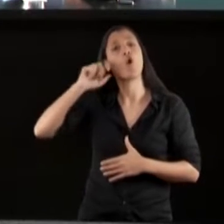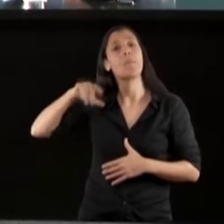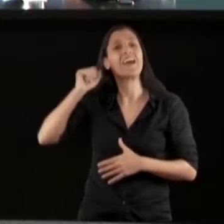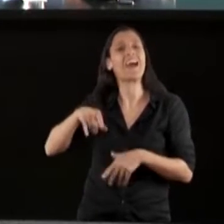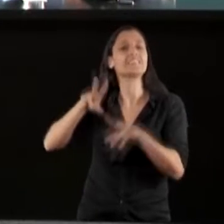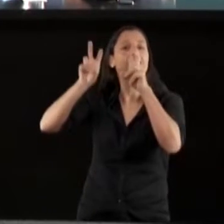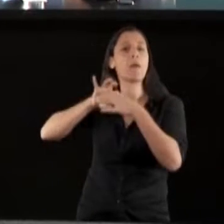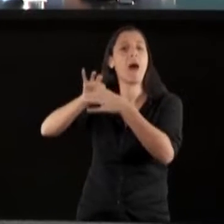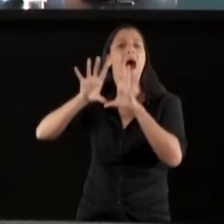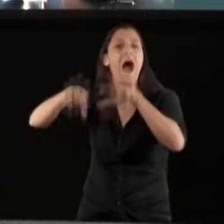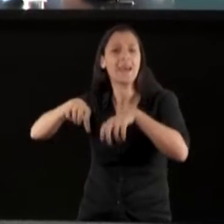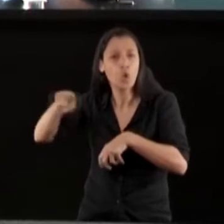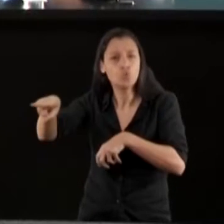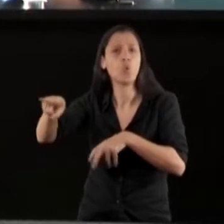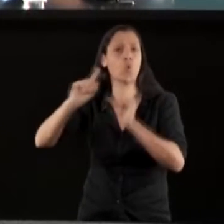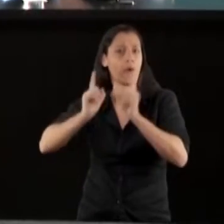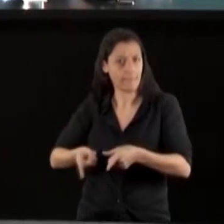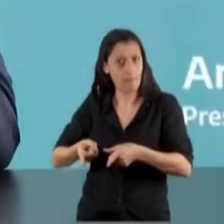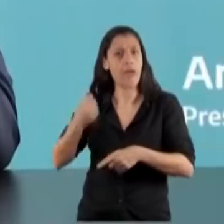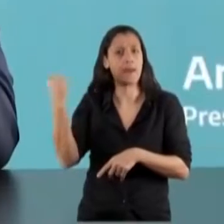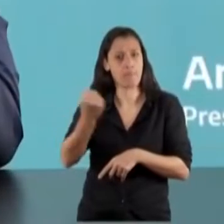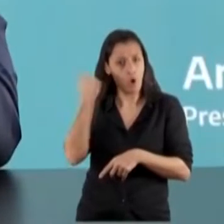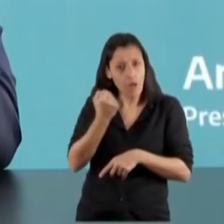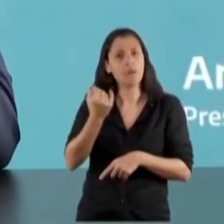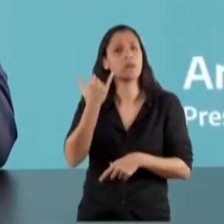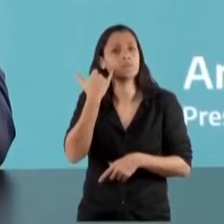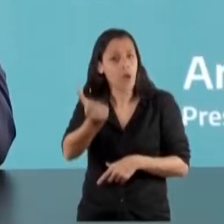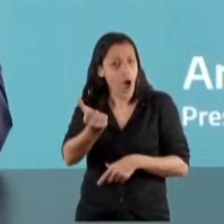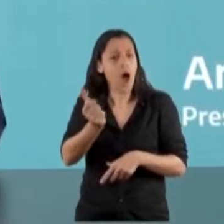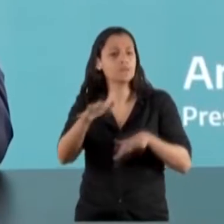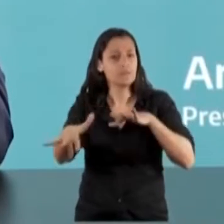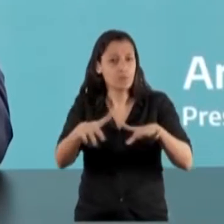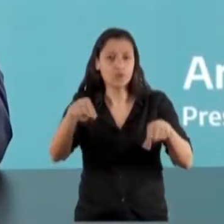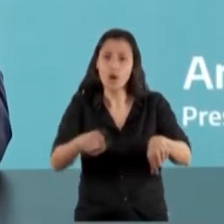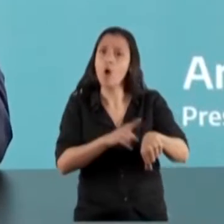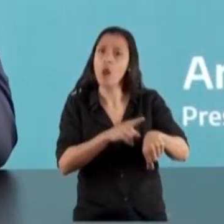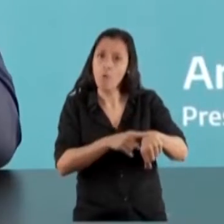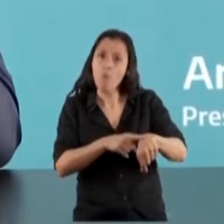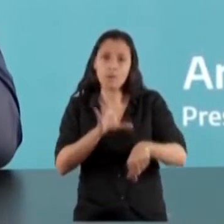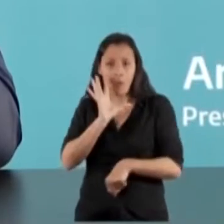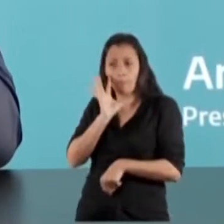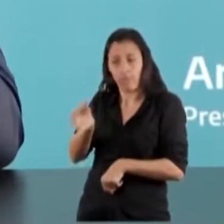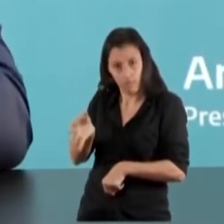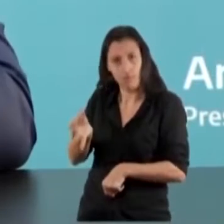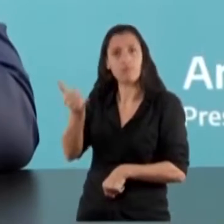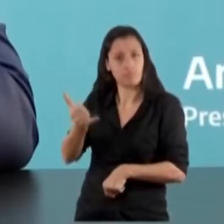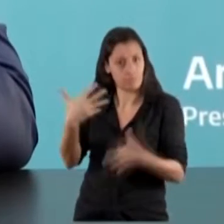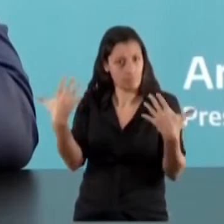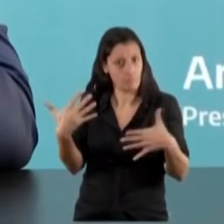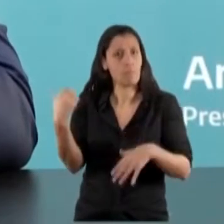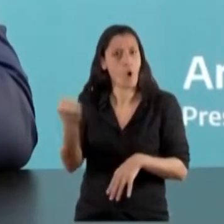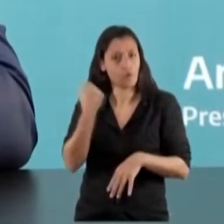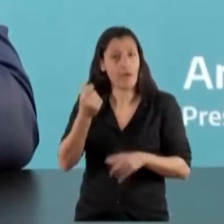Agricultura, la potencialidad y los hechos concretos que hoy tenemos. Y bueno, también hablamos,